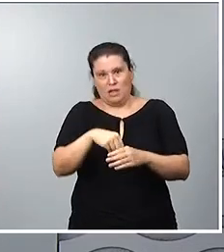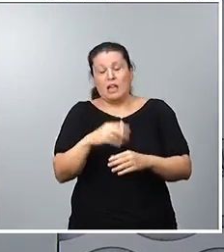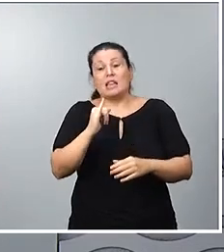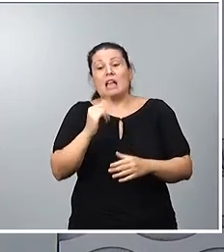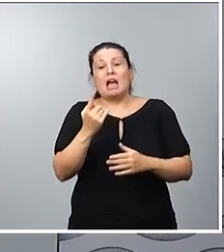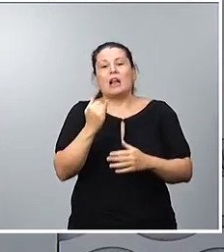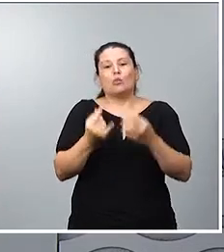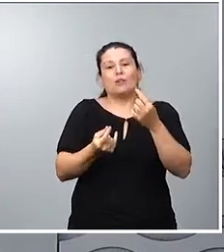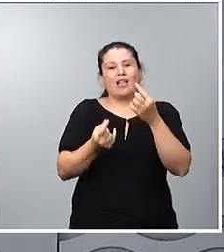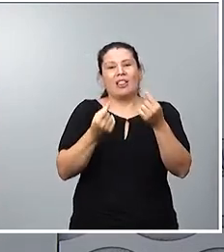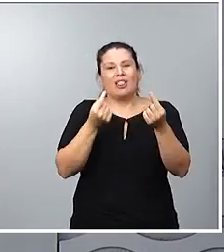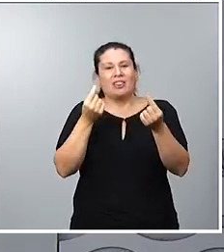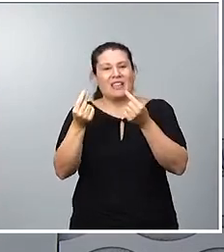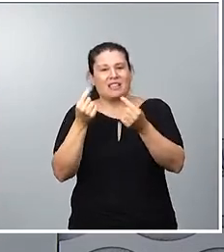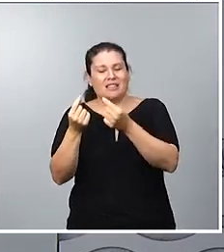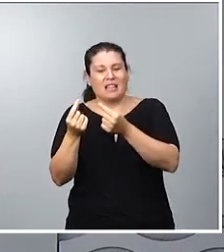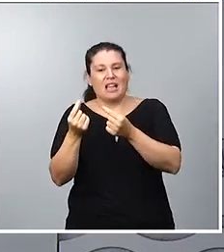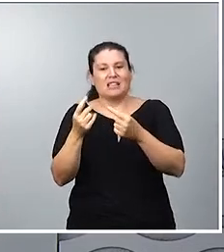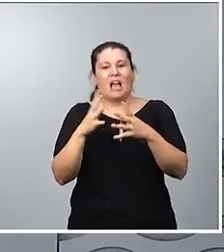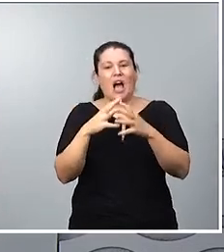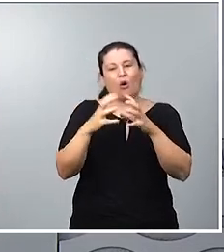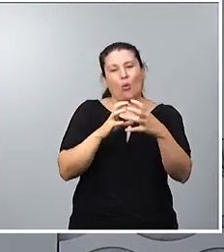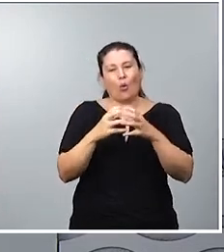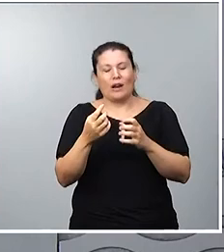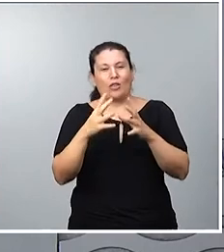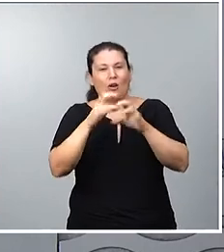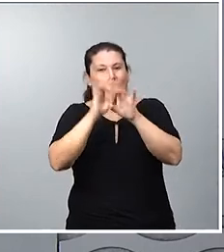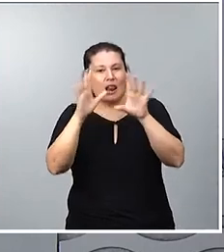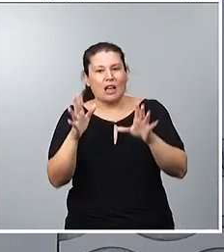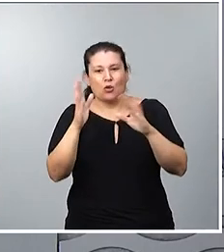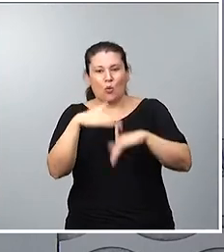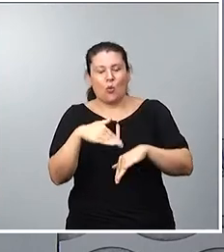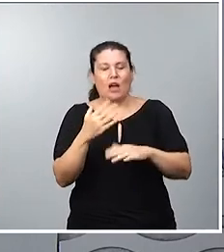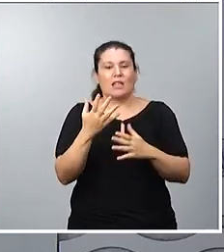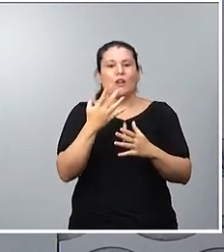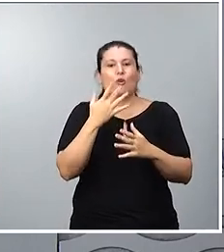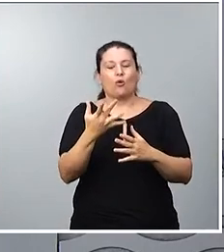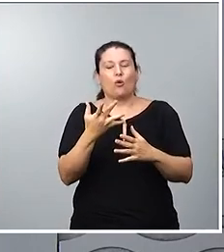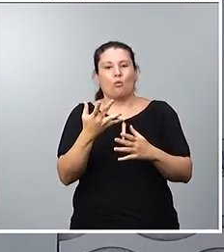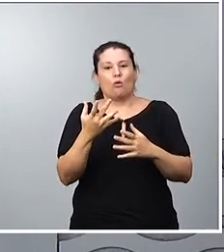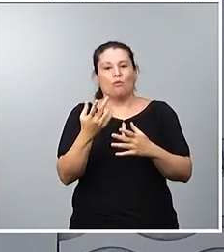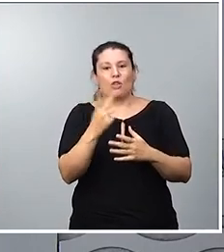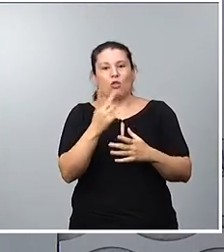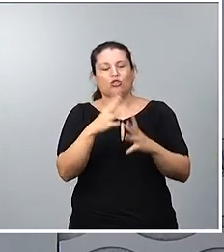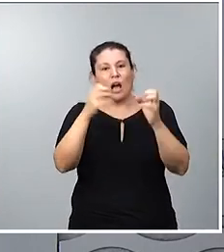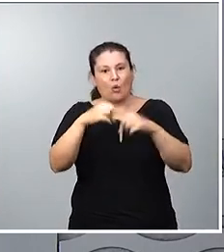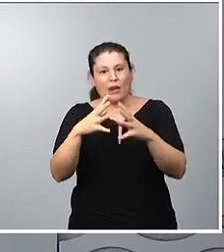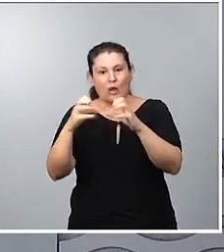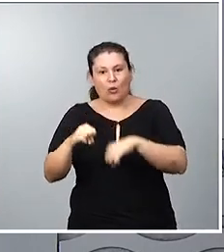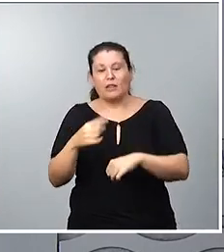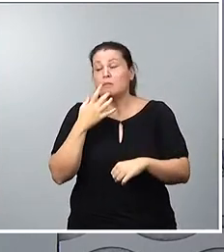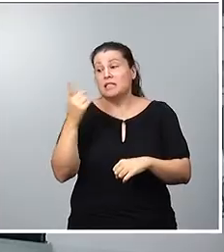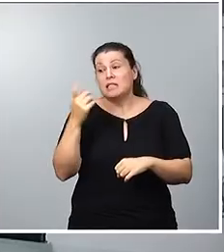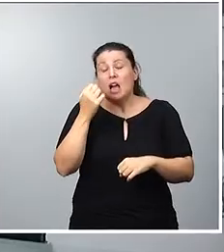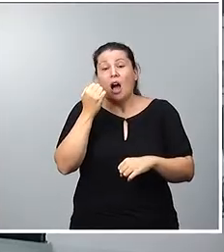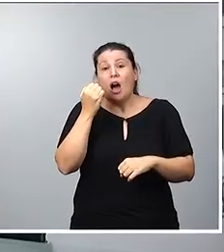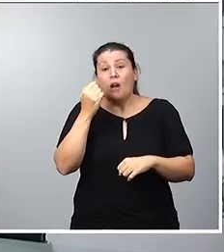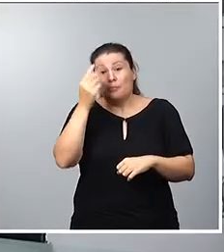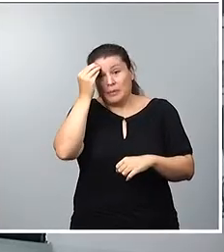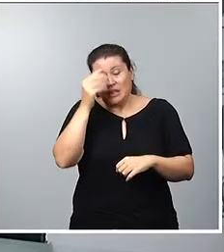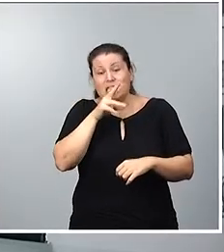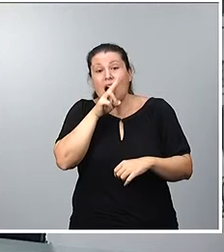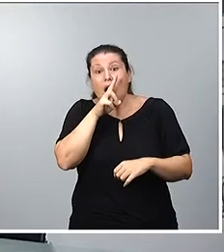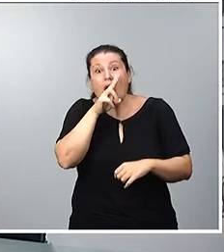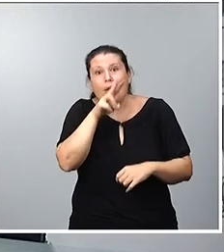legal. Pero yo no quisiera abusar, y si la ministra portavoz cree que abuso, me retira la palabra y yo aceptaré disciplinado.